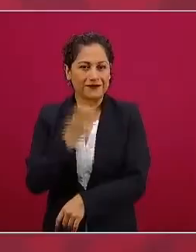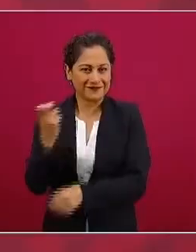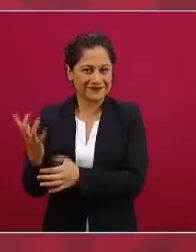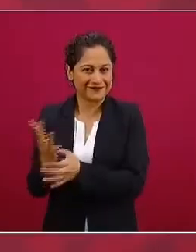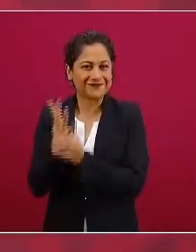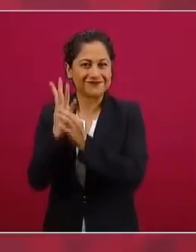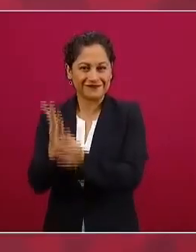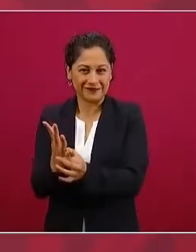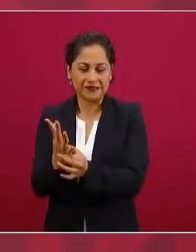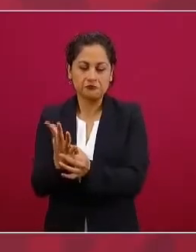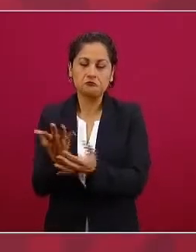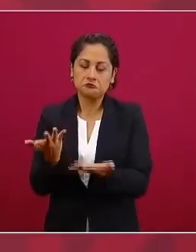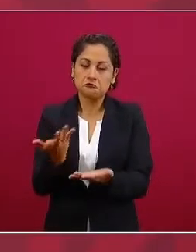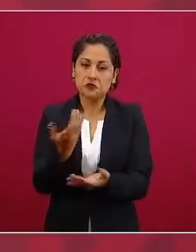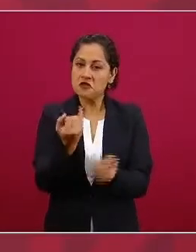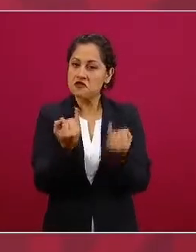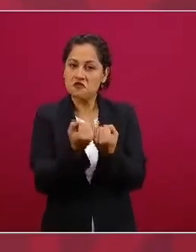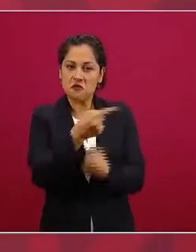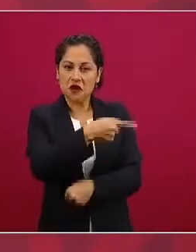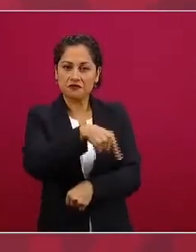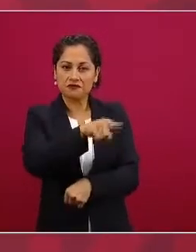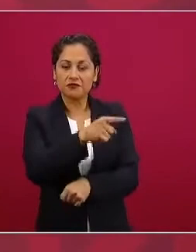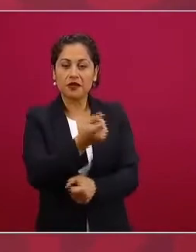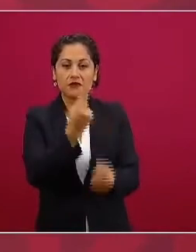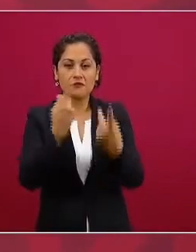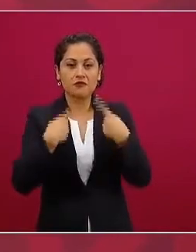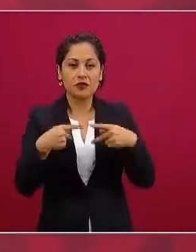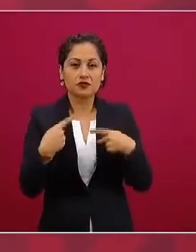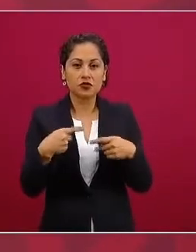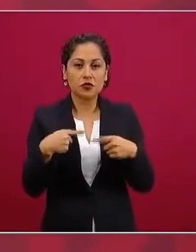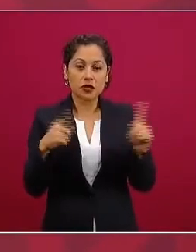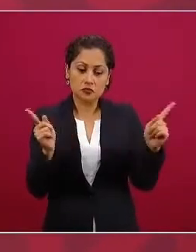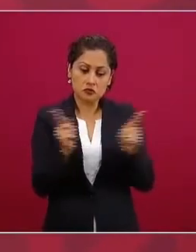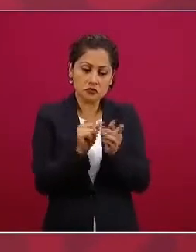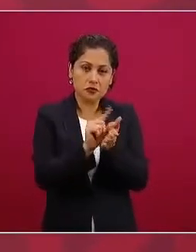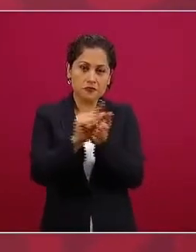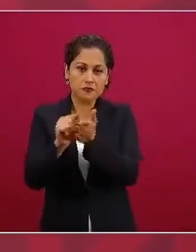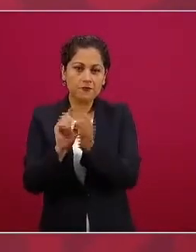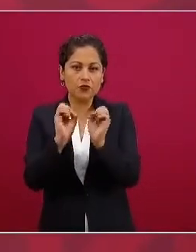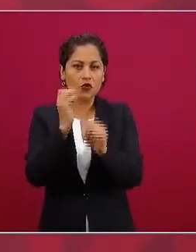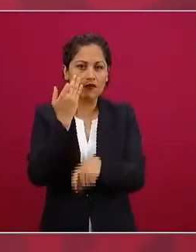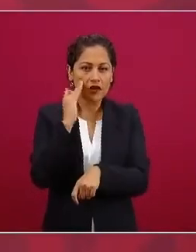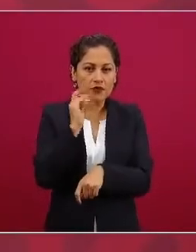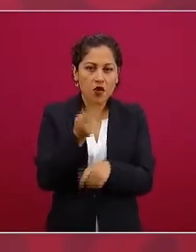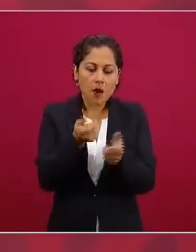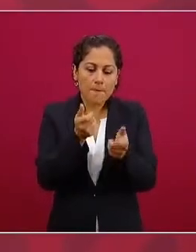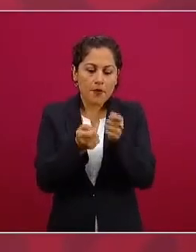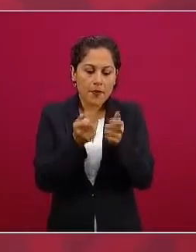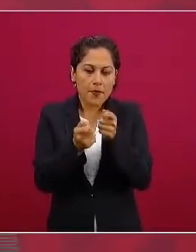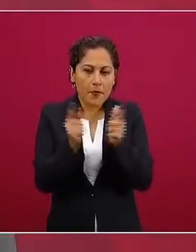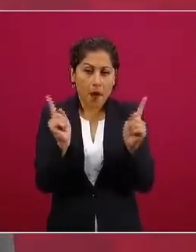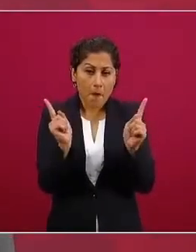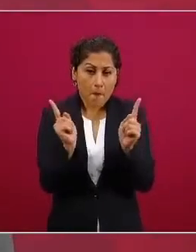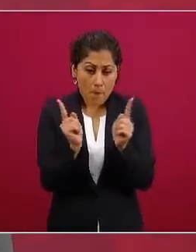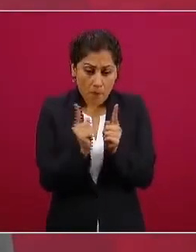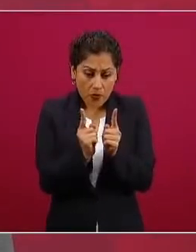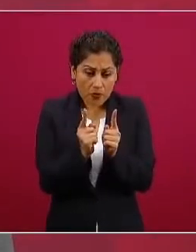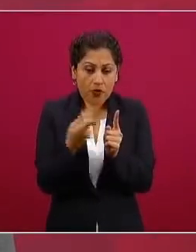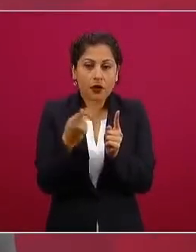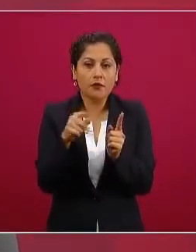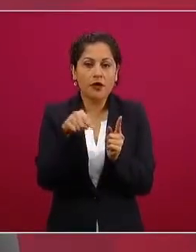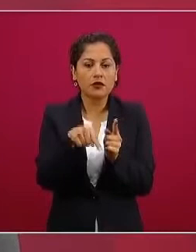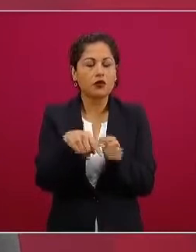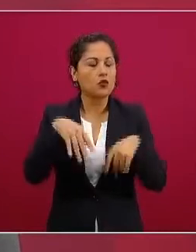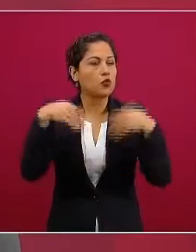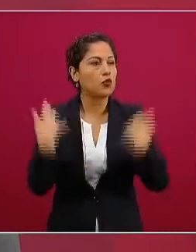con muy pocas palabras se dice muchísimo ah también incluyo